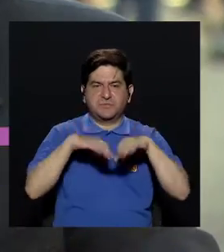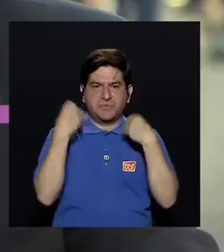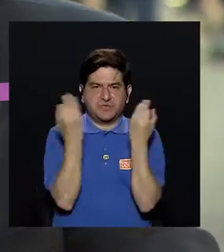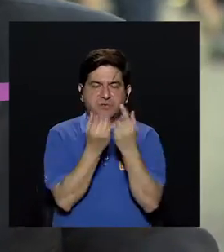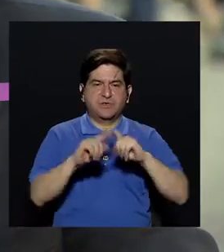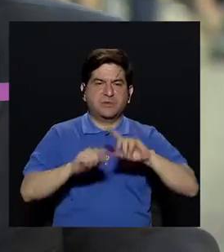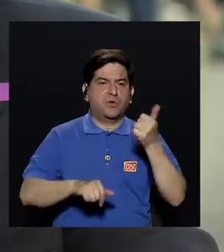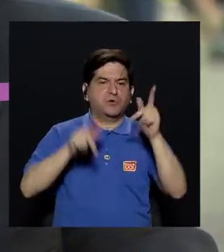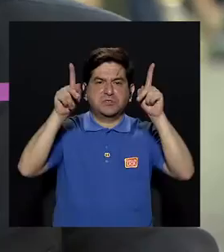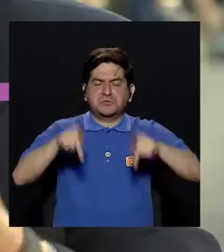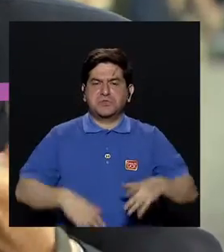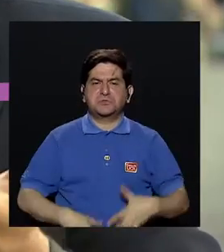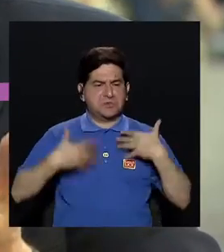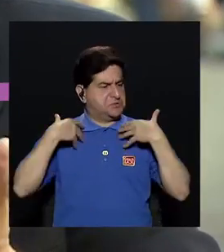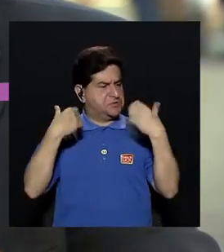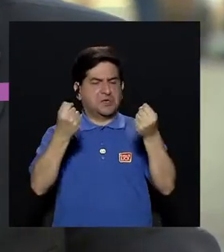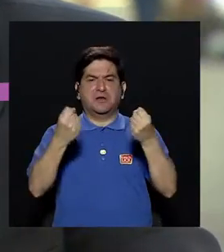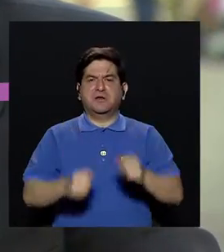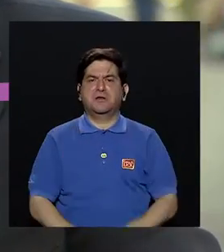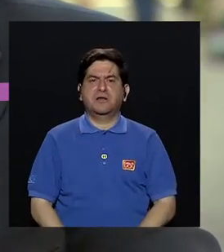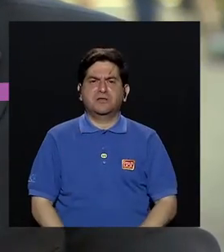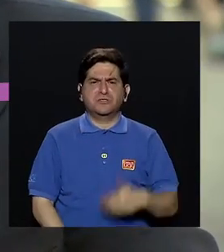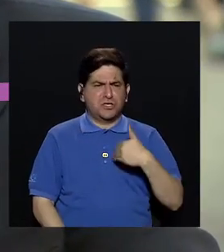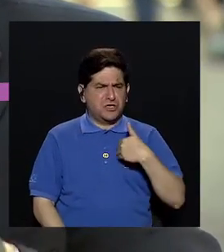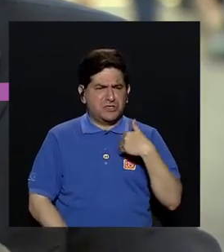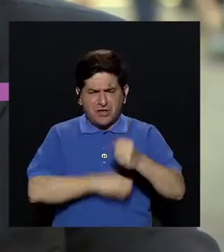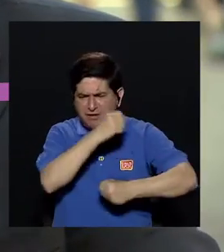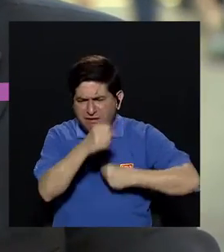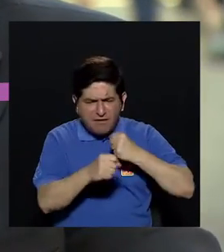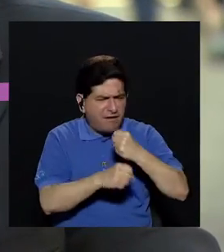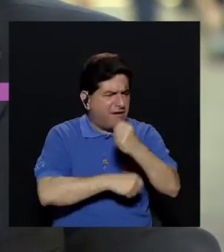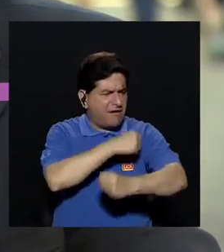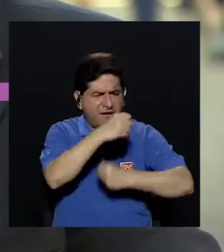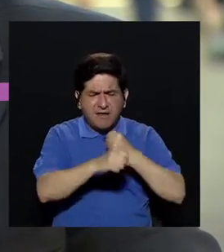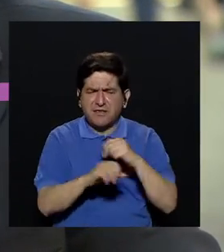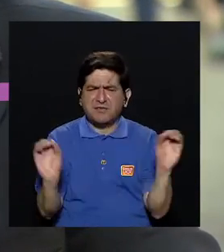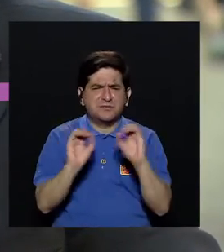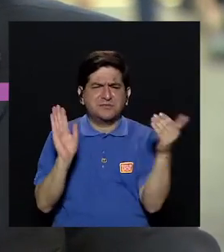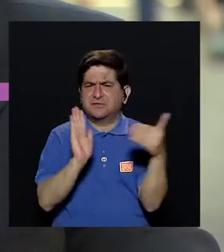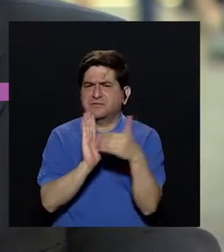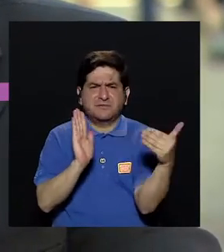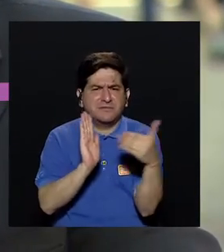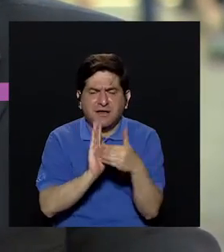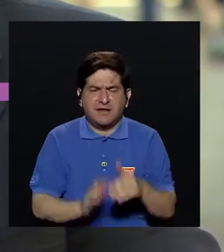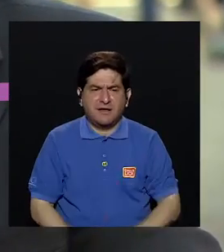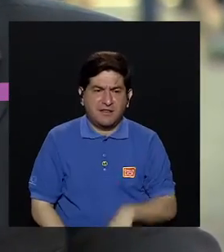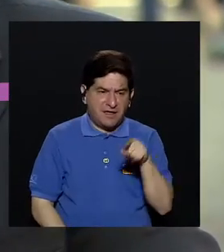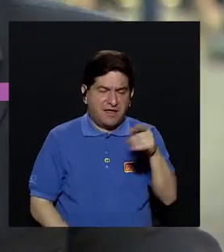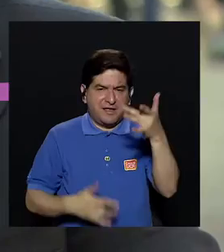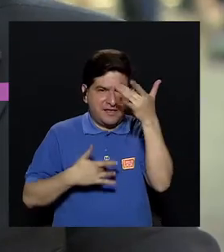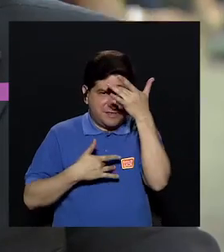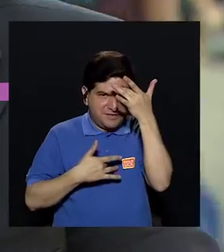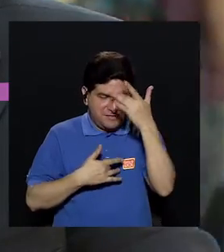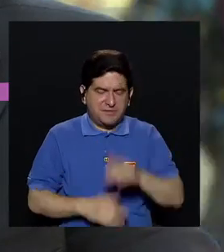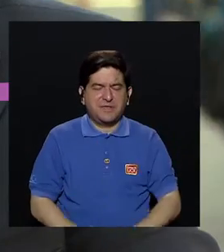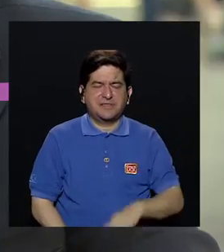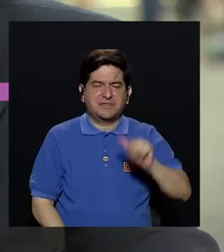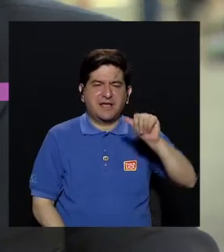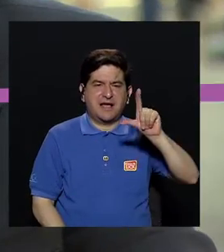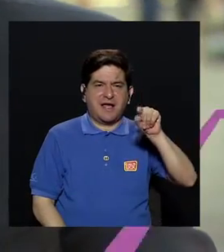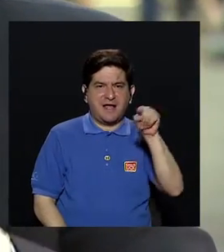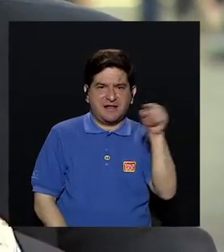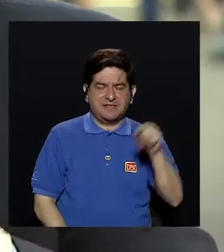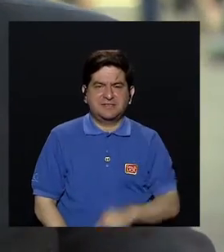pero hay otros que están sanos y viven edades avanzadas sin sufrir ningún daño. Eso se llama enfermedad de Alzheimer